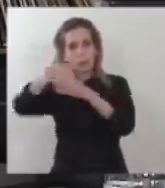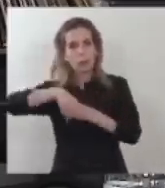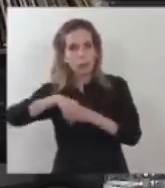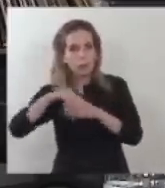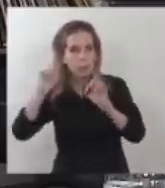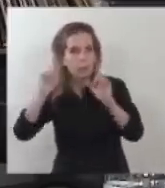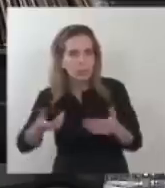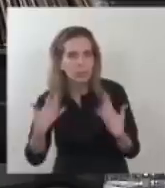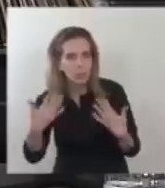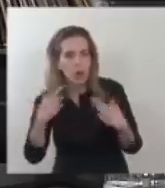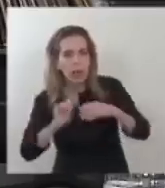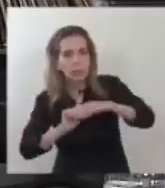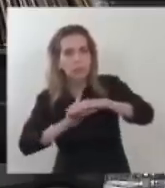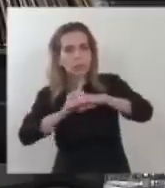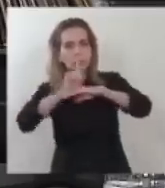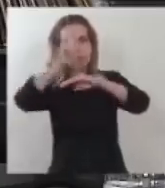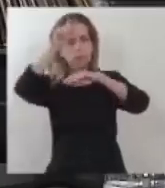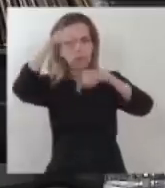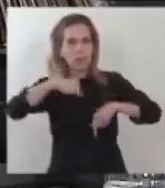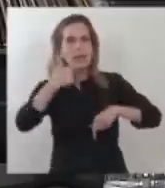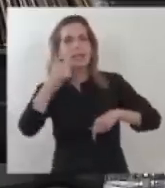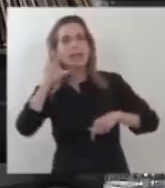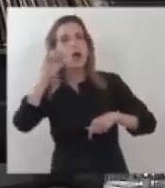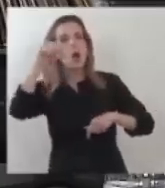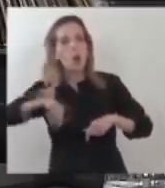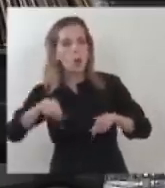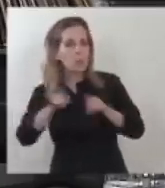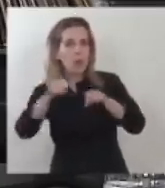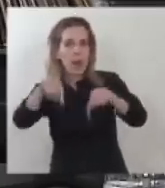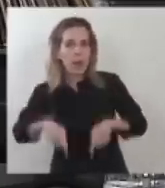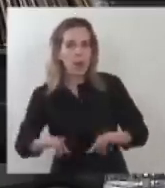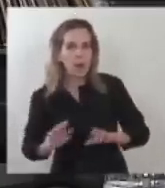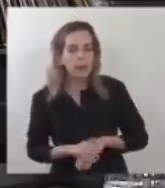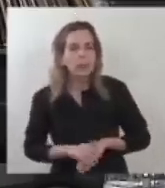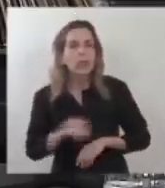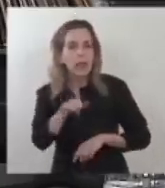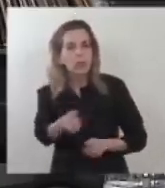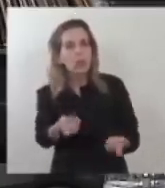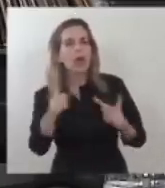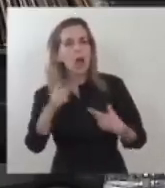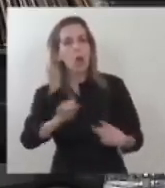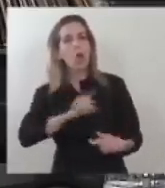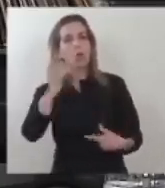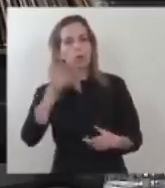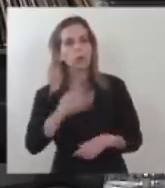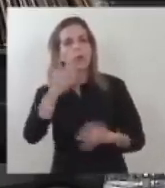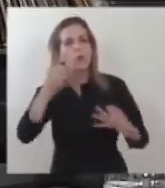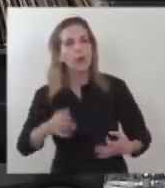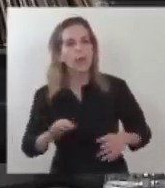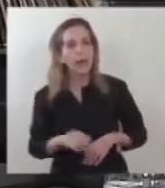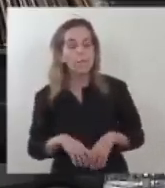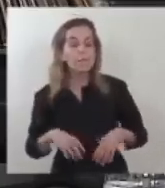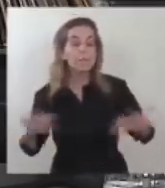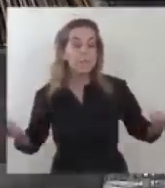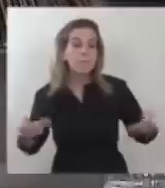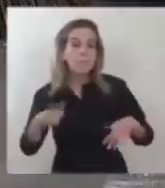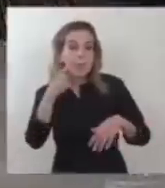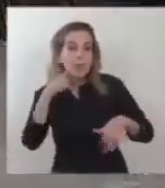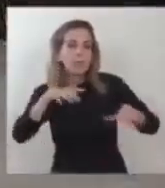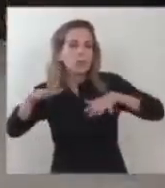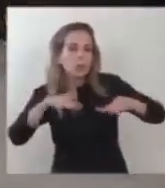satélites como el que pusimos hoy. Eso nos llena de orgullo. En medio de una pandemia